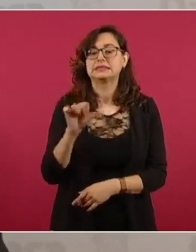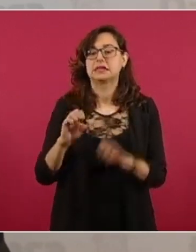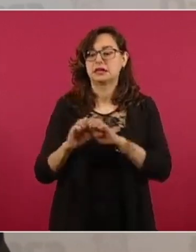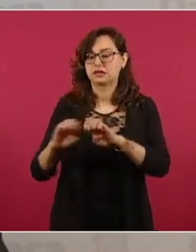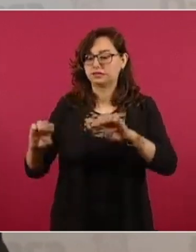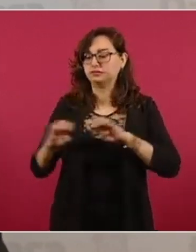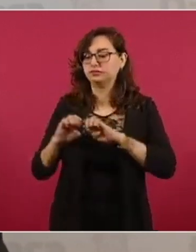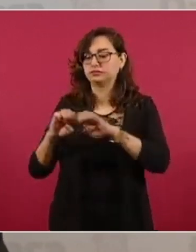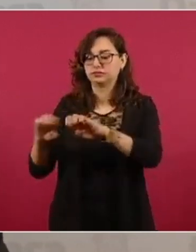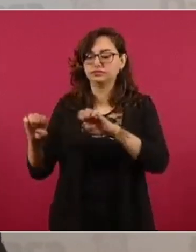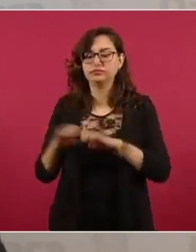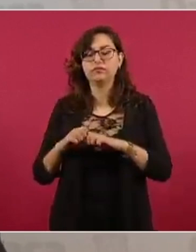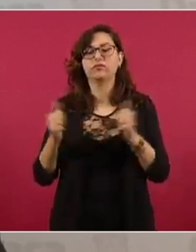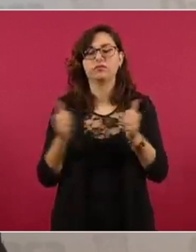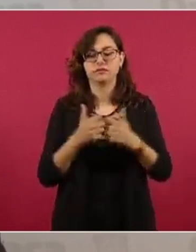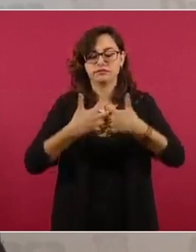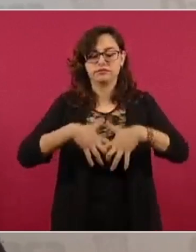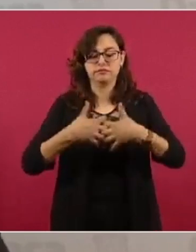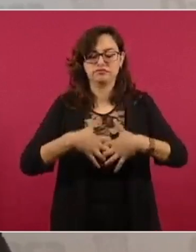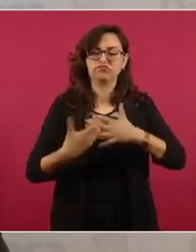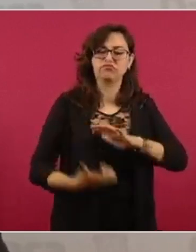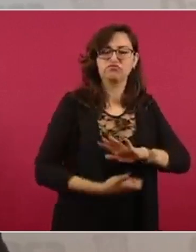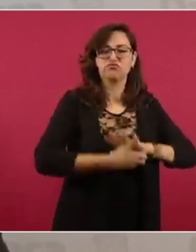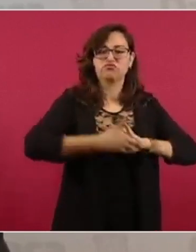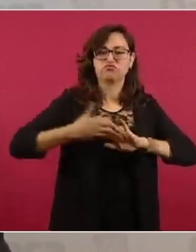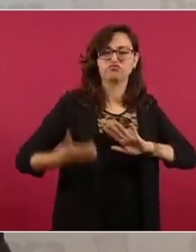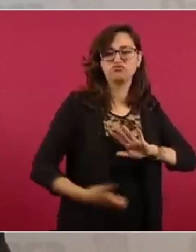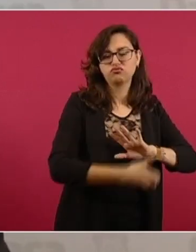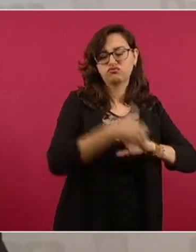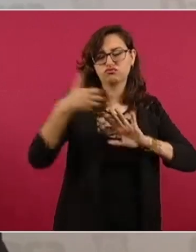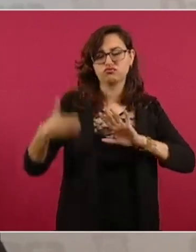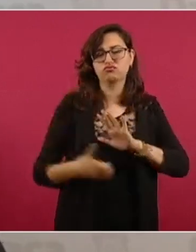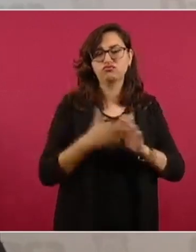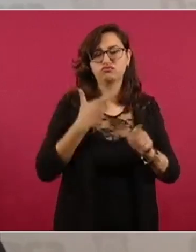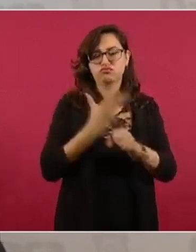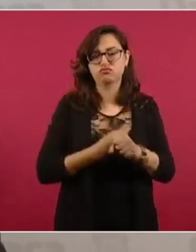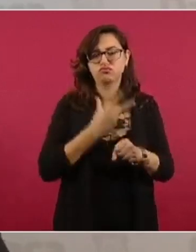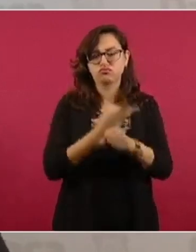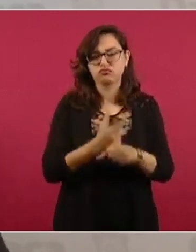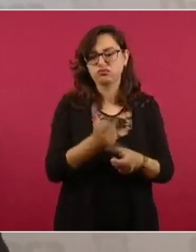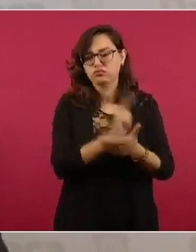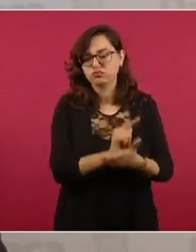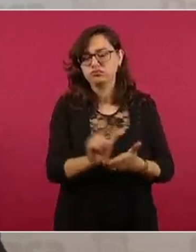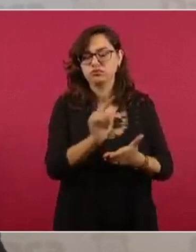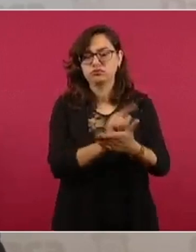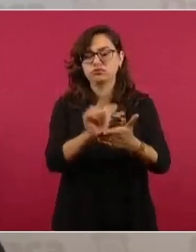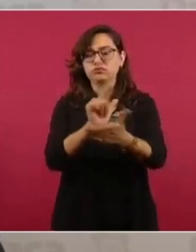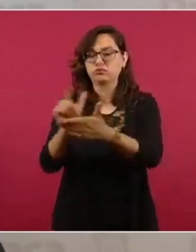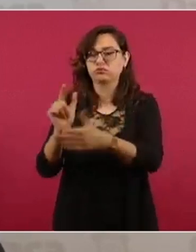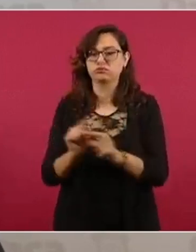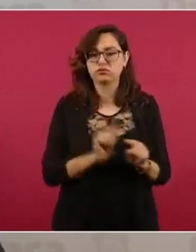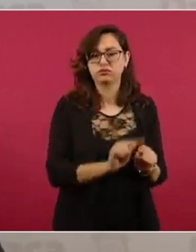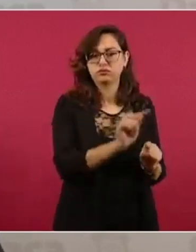entre retroexcavadoras y motoconformadoras que estarán haciendo la atención en los diversos